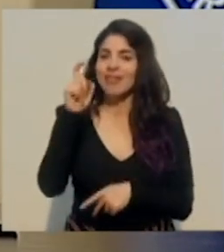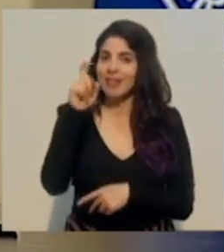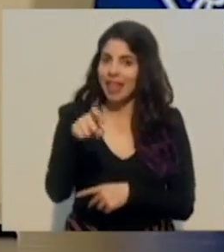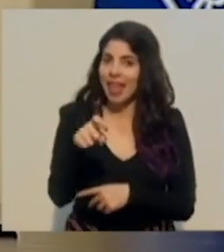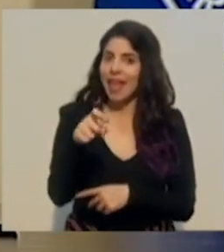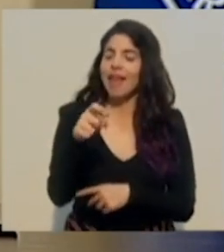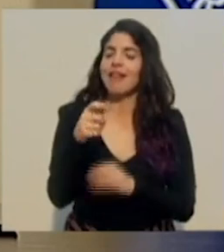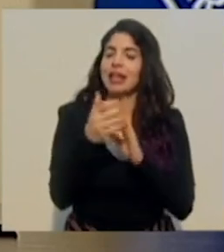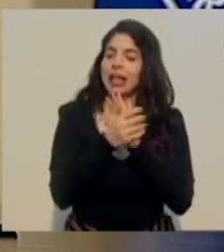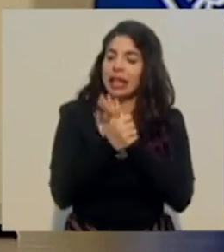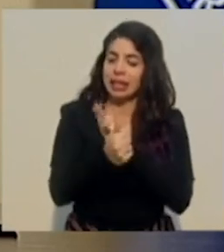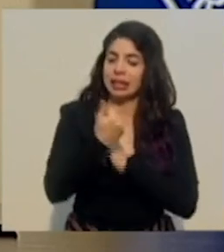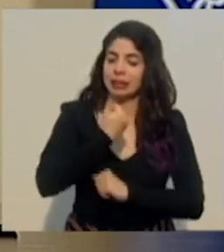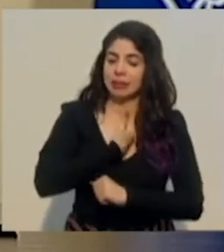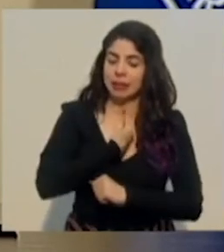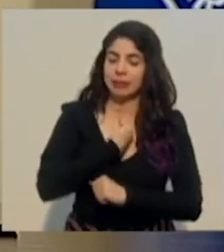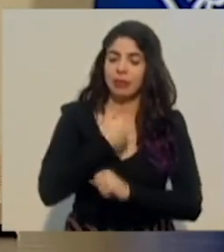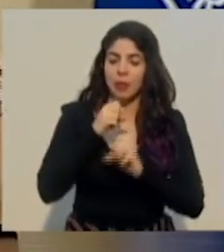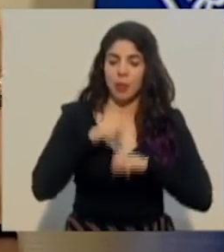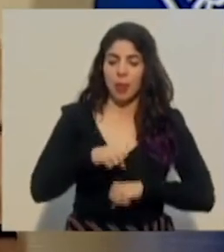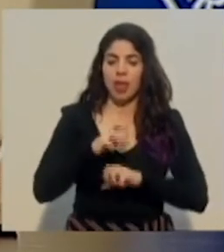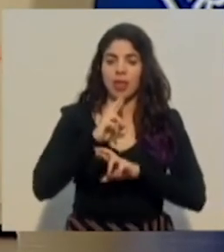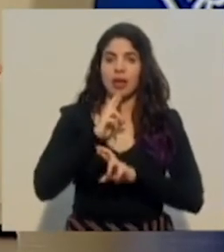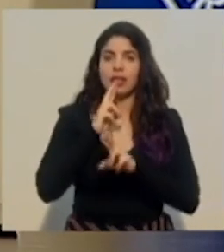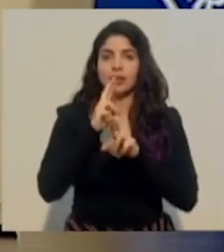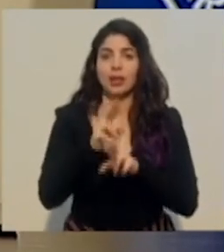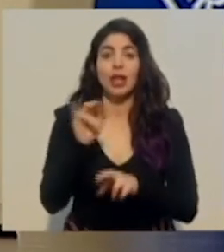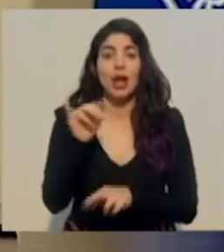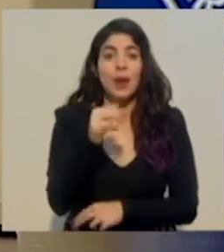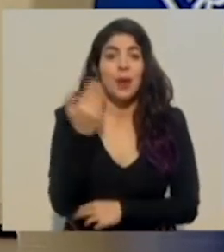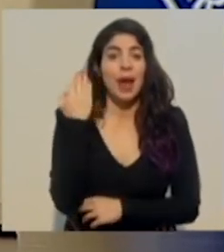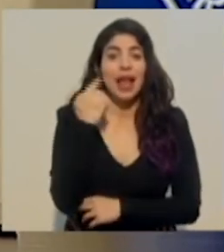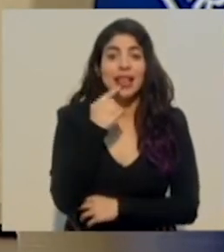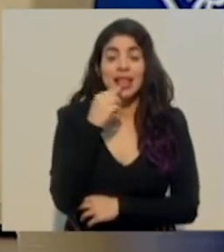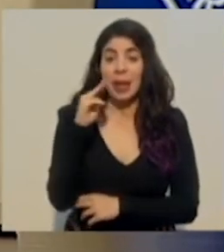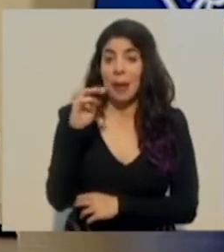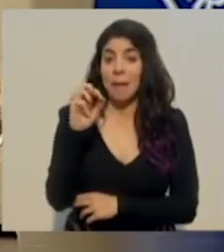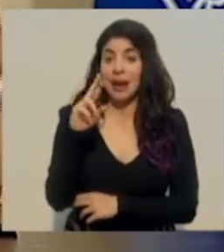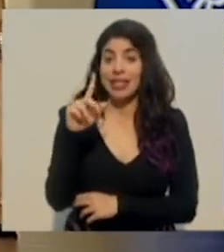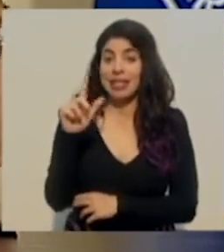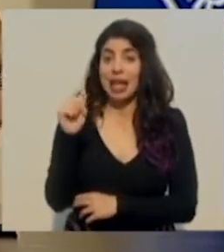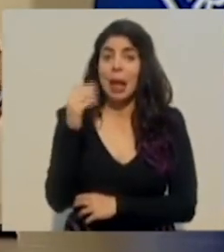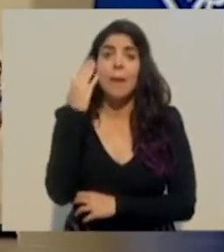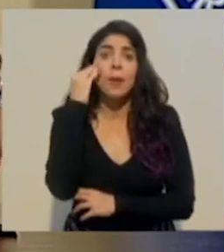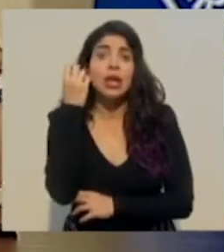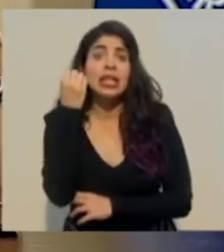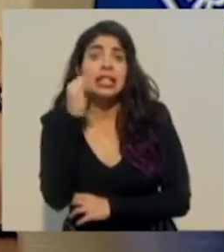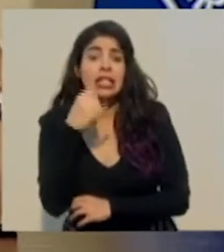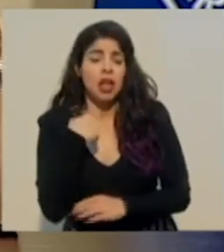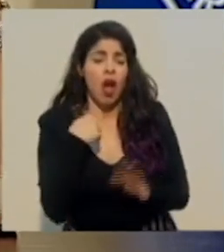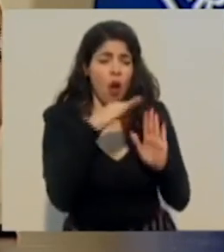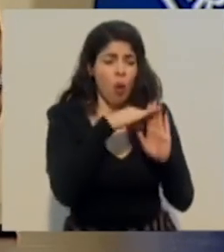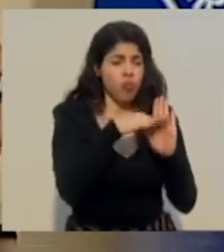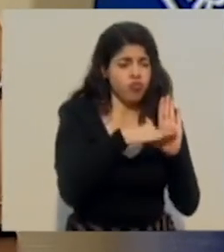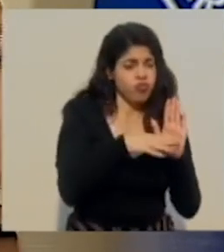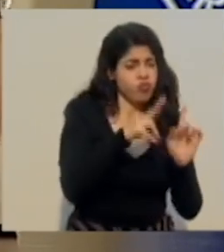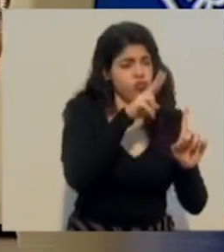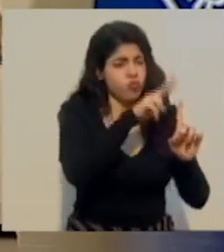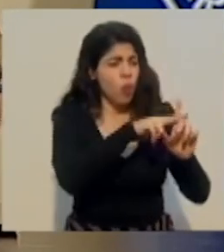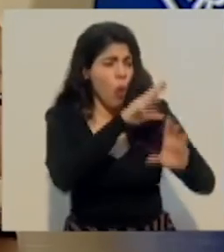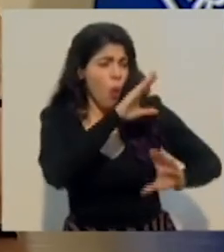responder, como bien lo dice doña Marcela, porque si activamos protocolos en comercio, servicios,